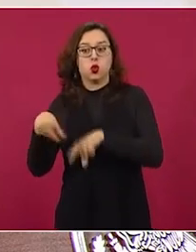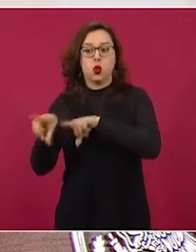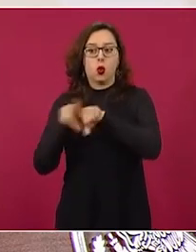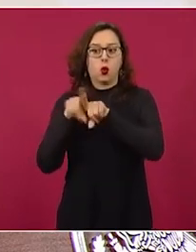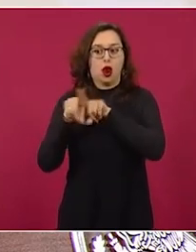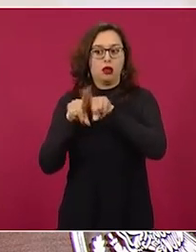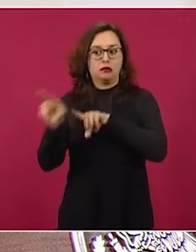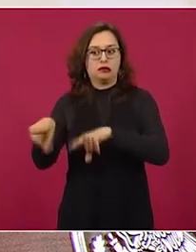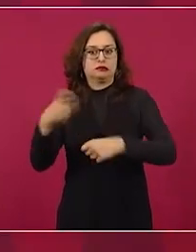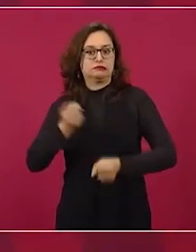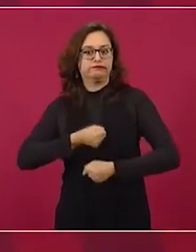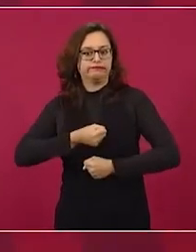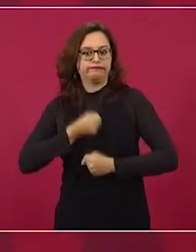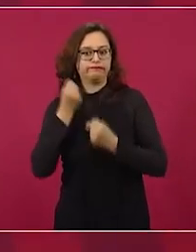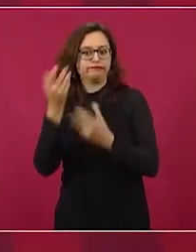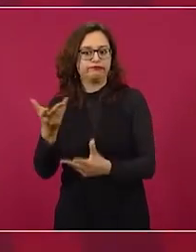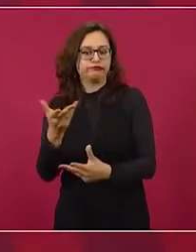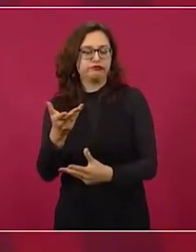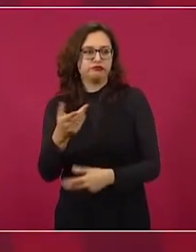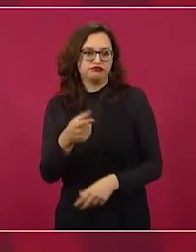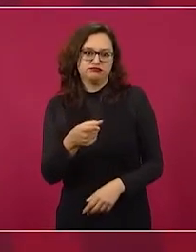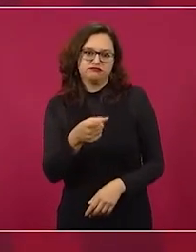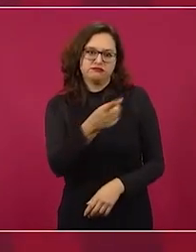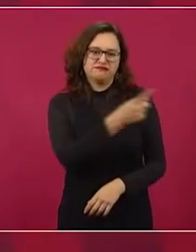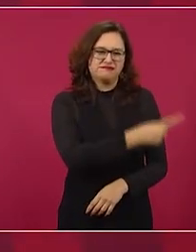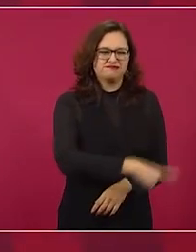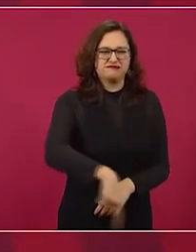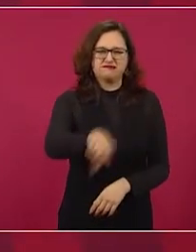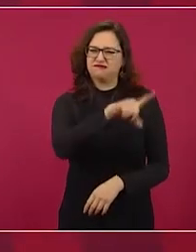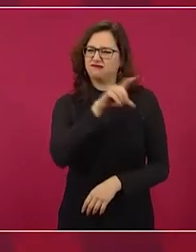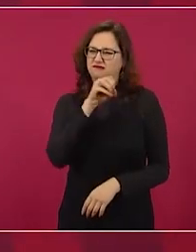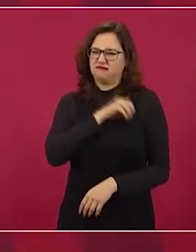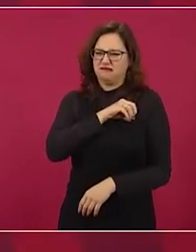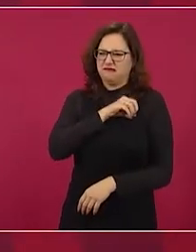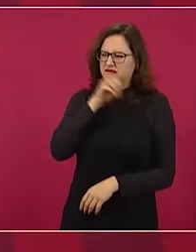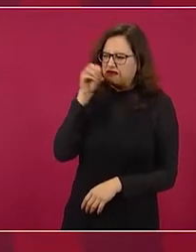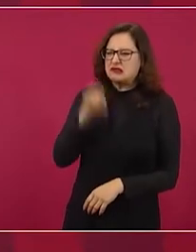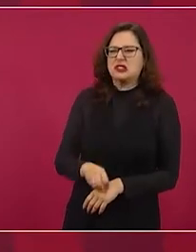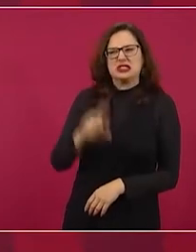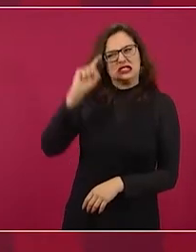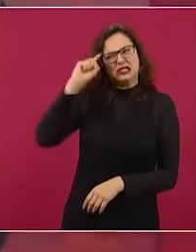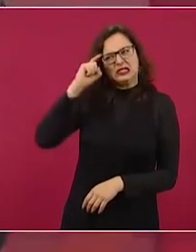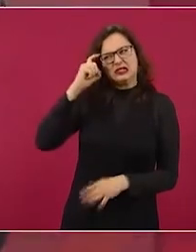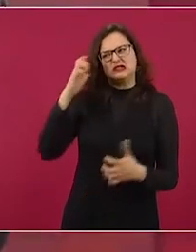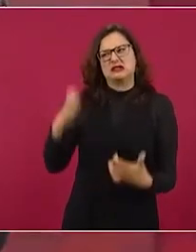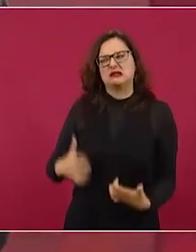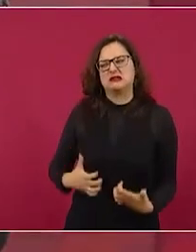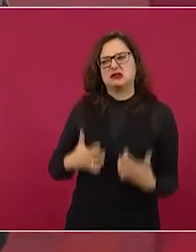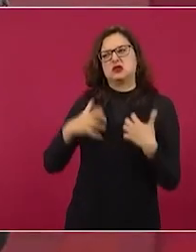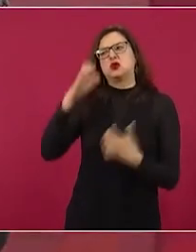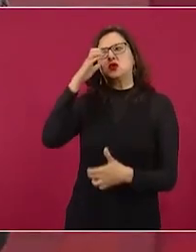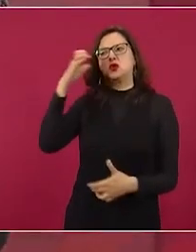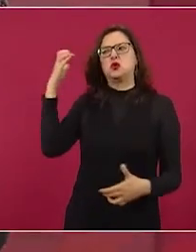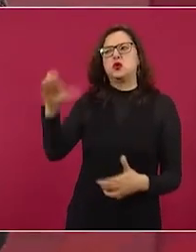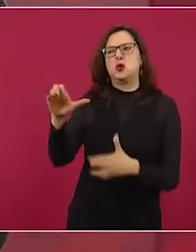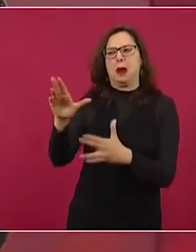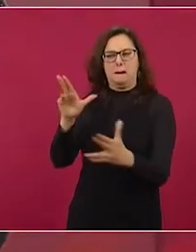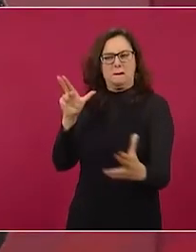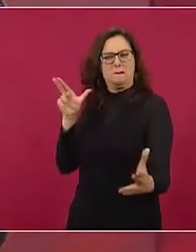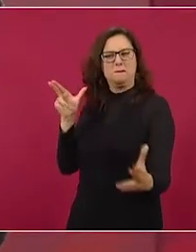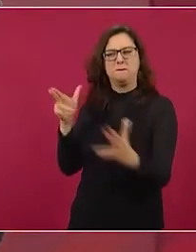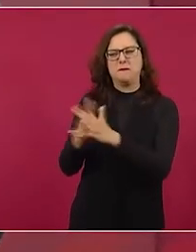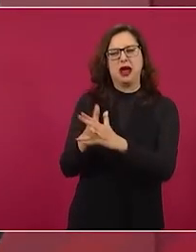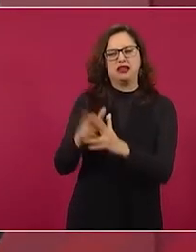nunca se la perdonaron, por eso lo asesinaron de la manera más cruel, le arrancaron